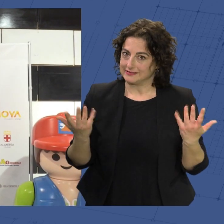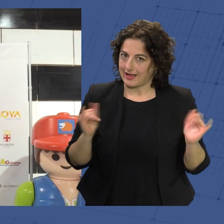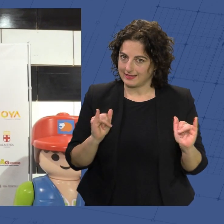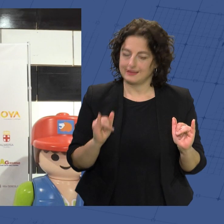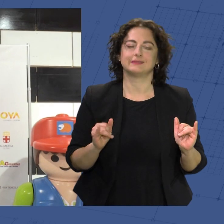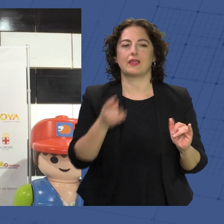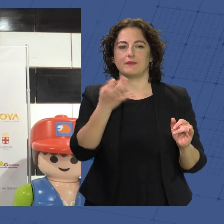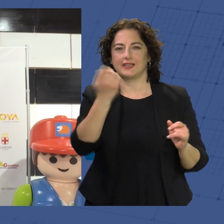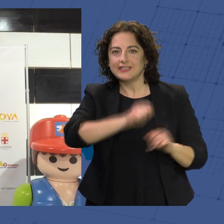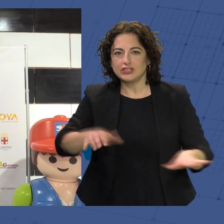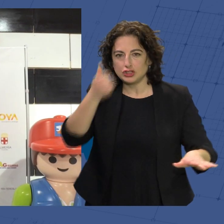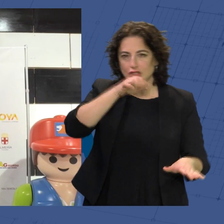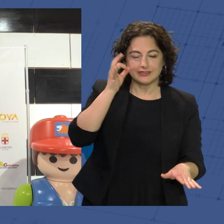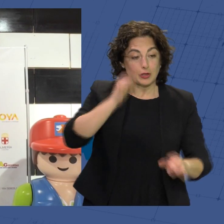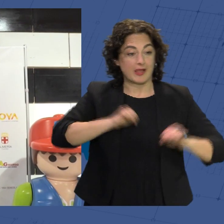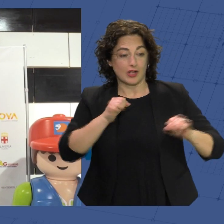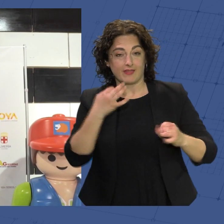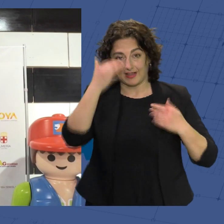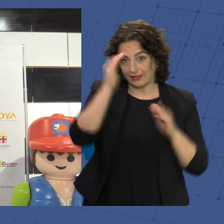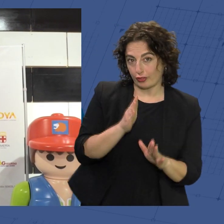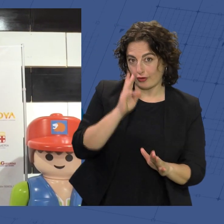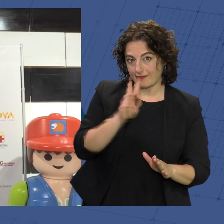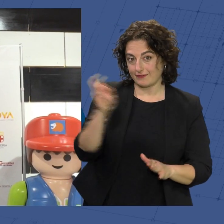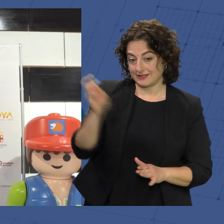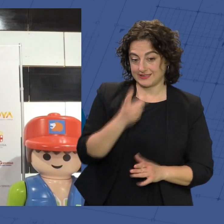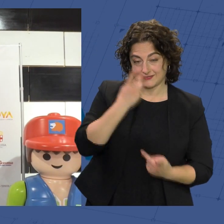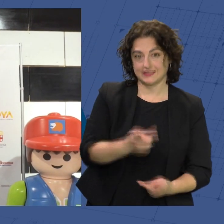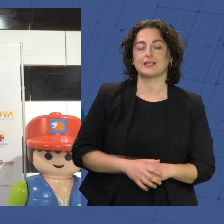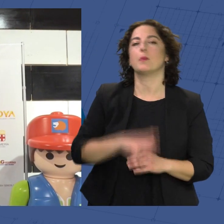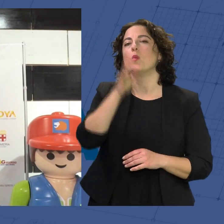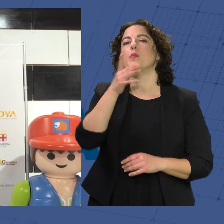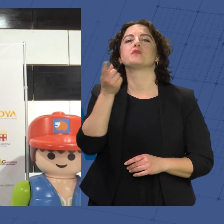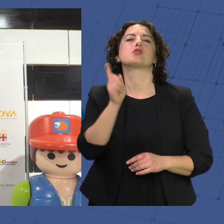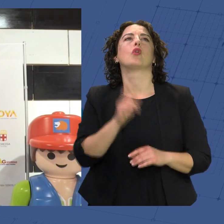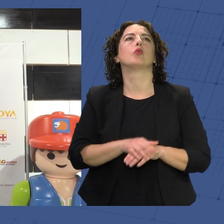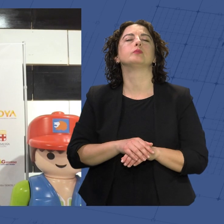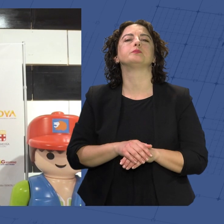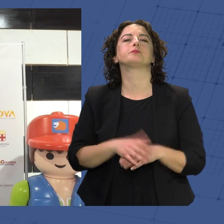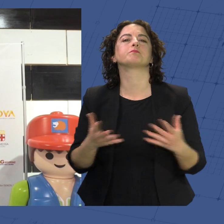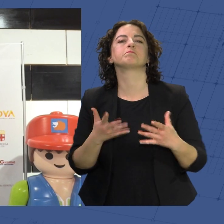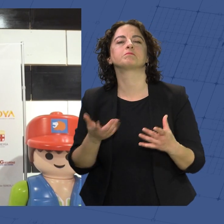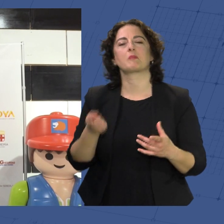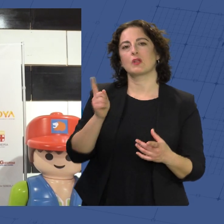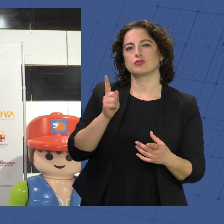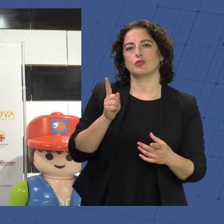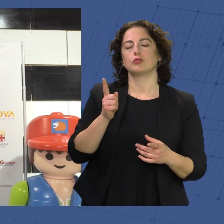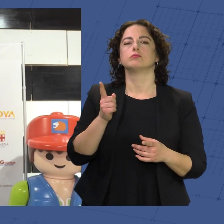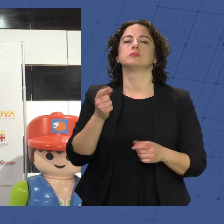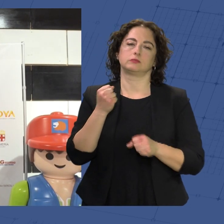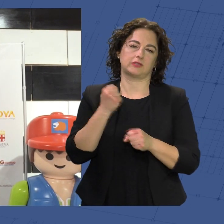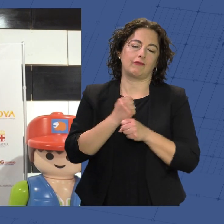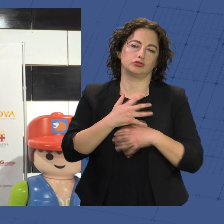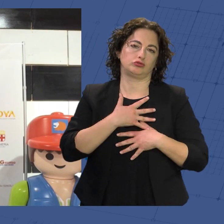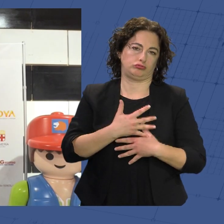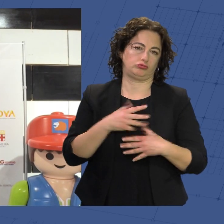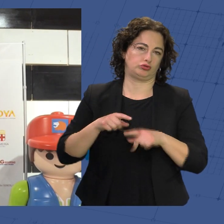Tienen que estar atentos los niños, las niñas y los mayores que vengan a visitarla porque no solamente van a hacer una labor solidaria con